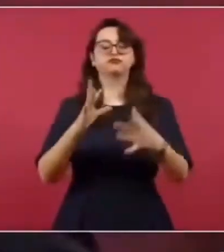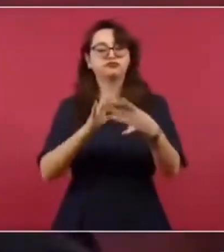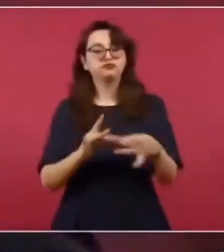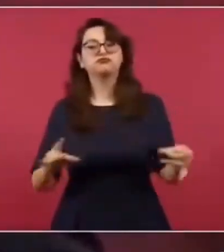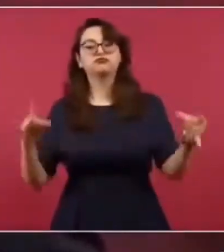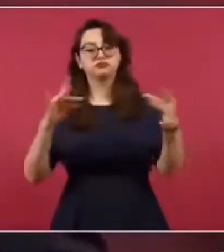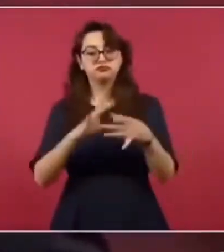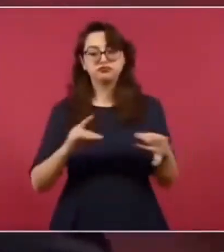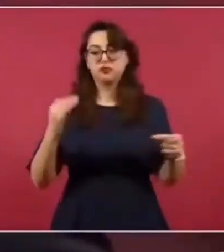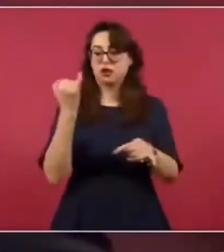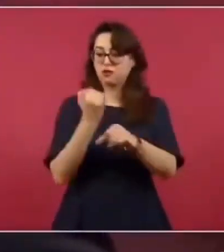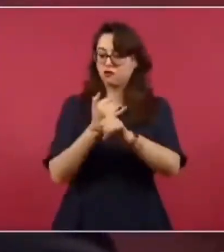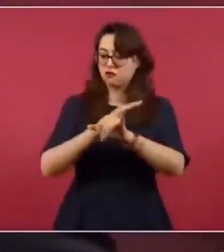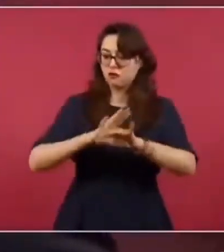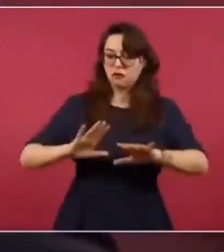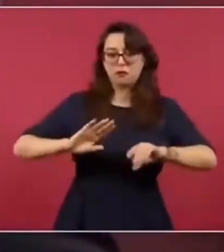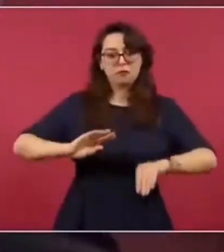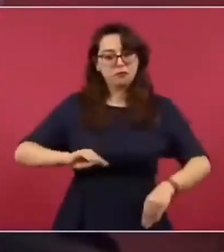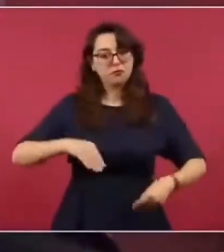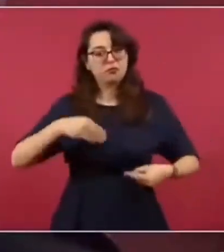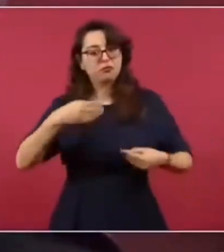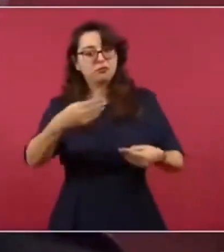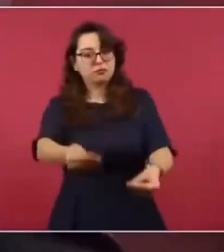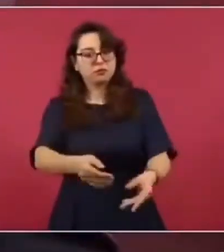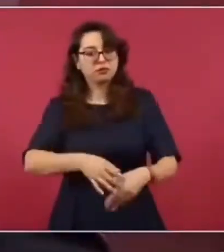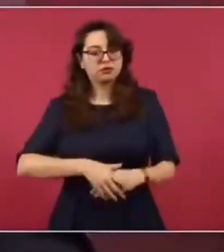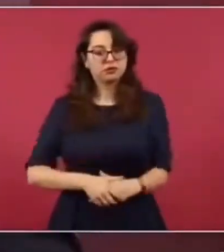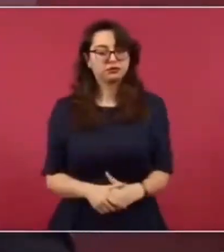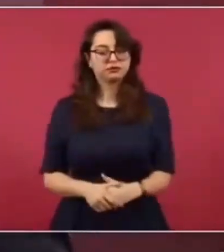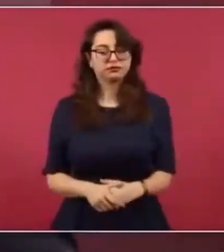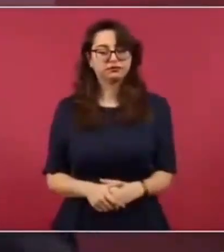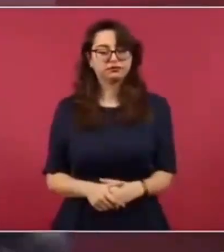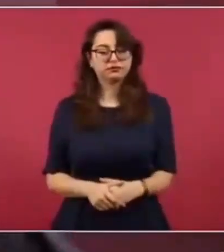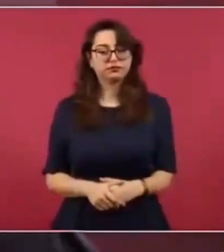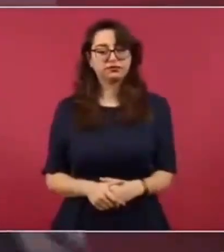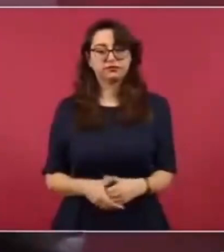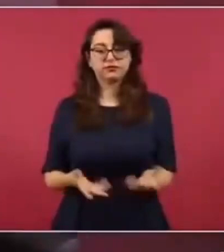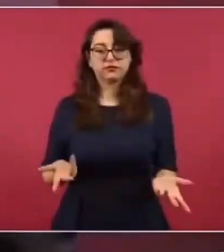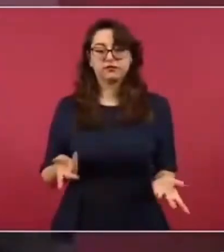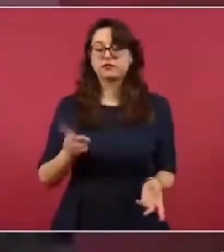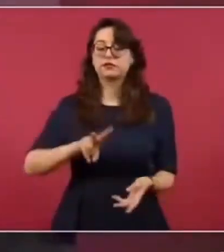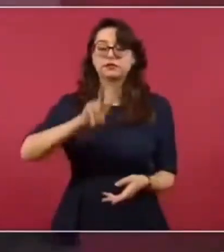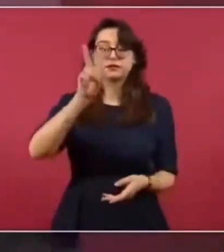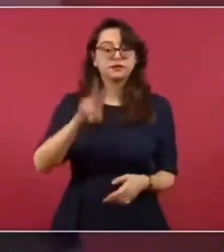más triste, pues es